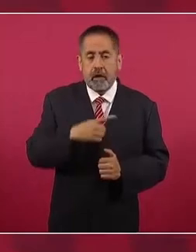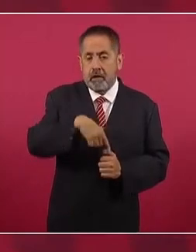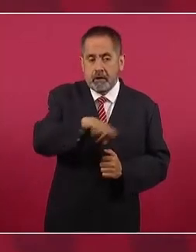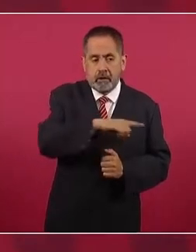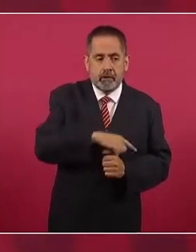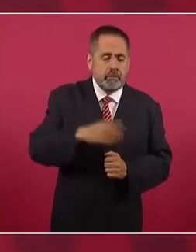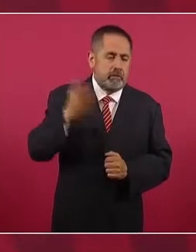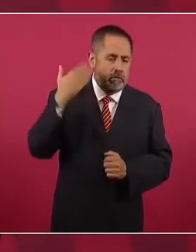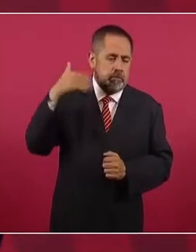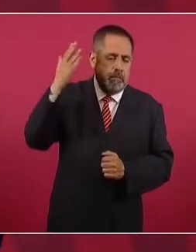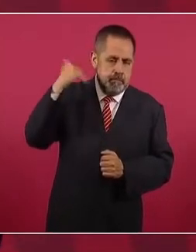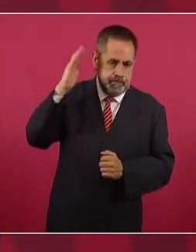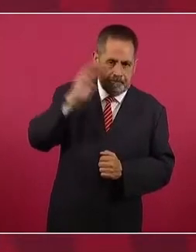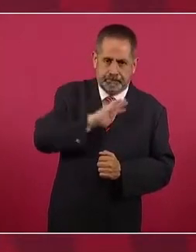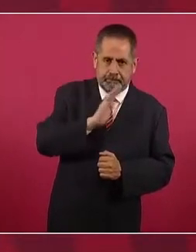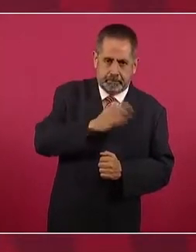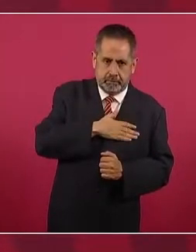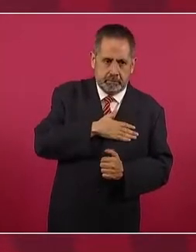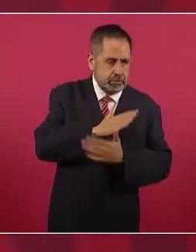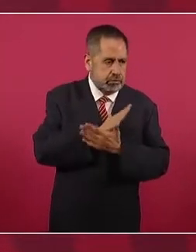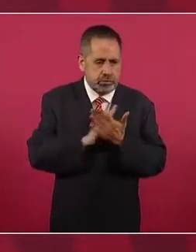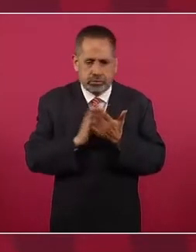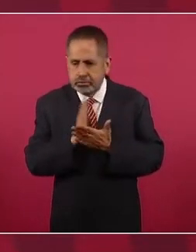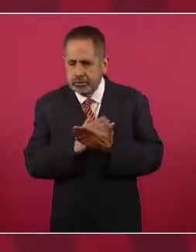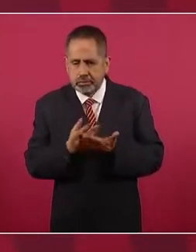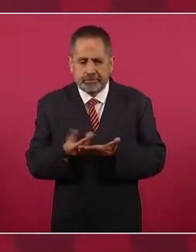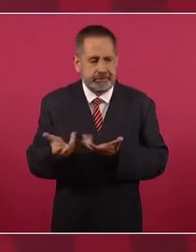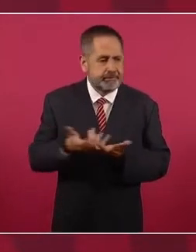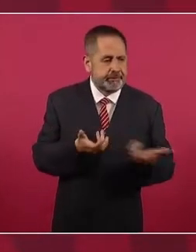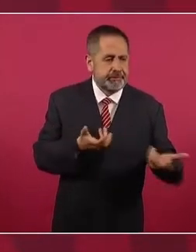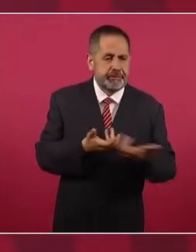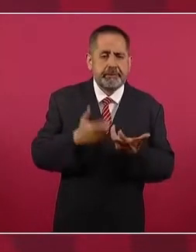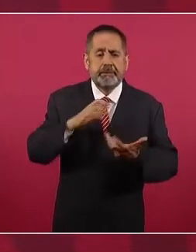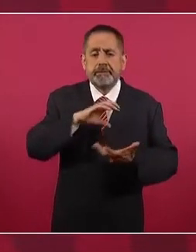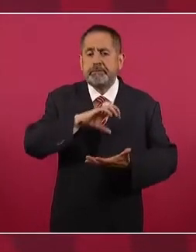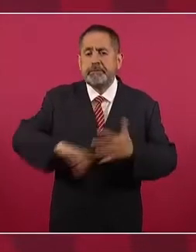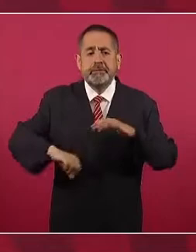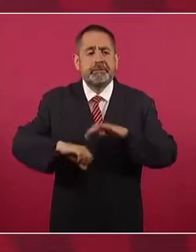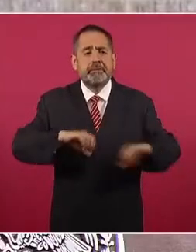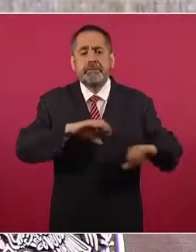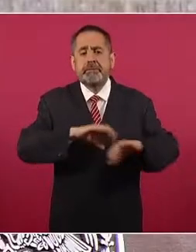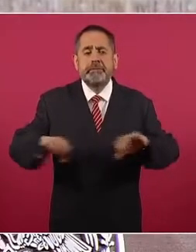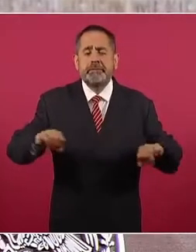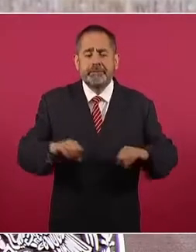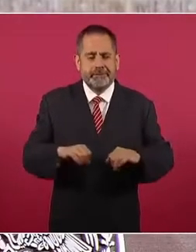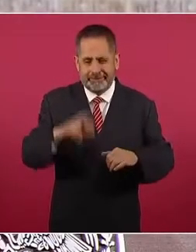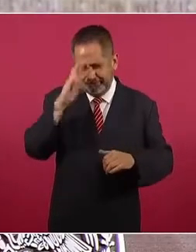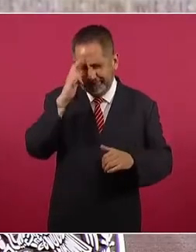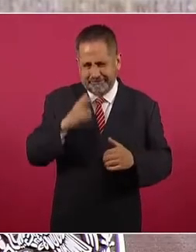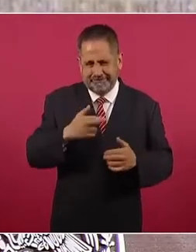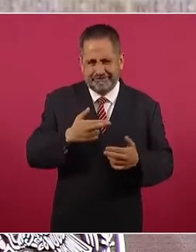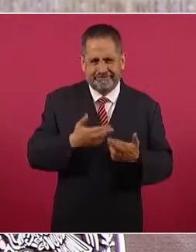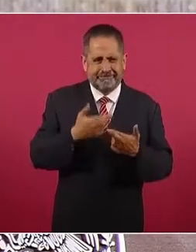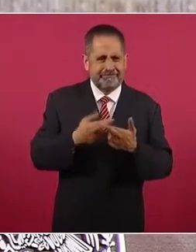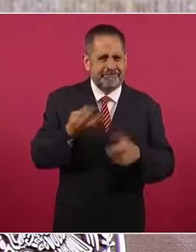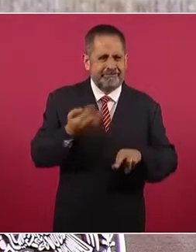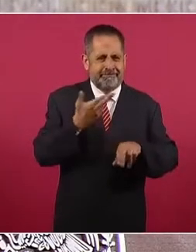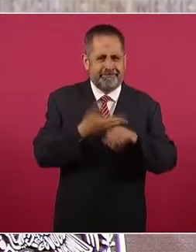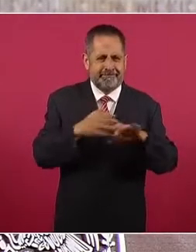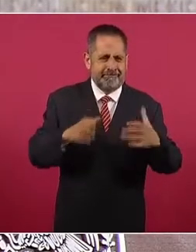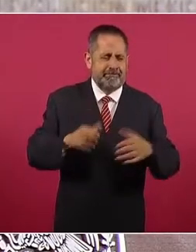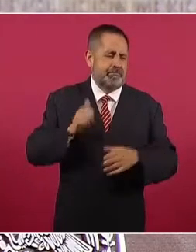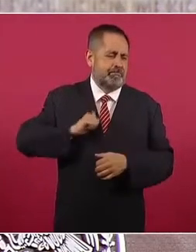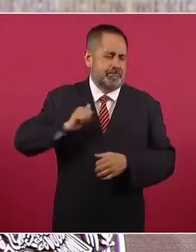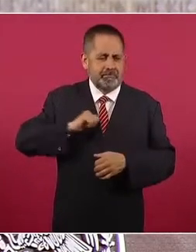el tesoro de Moctezuma,